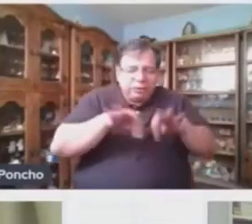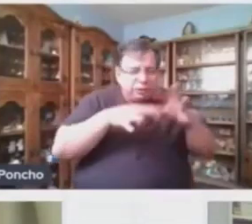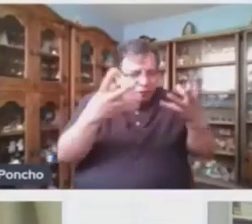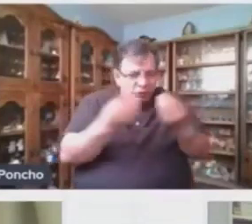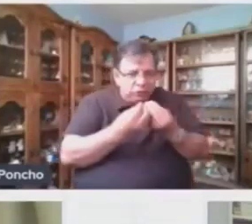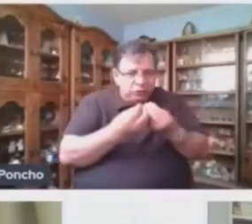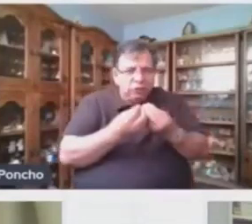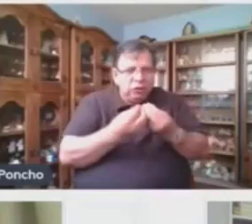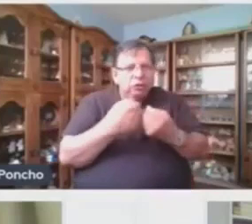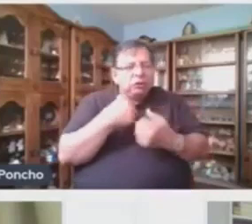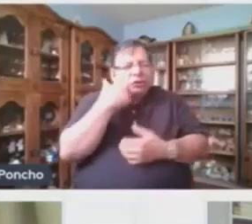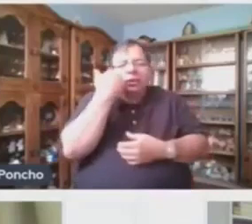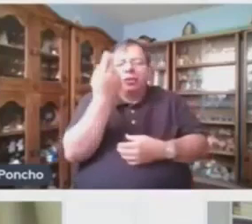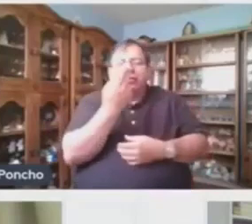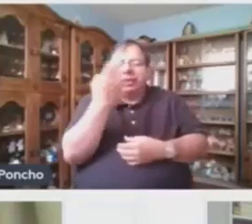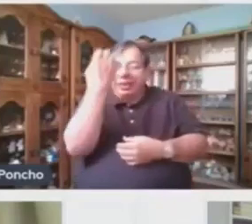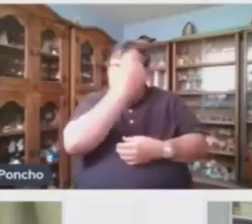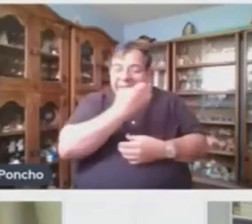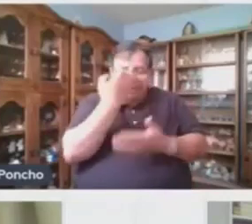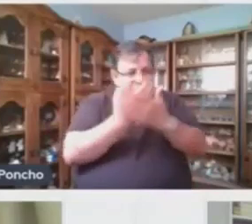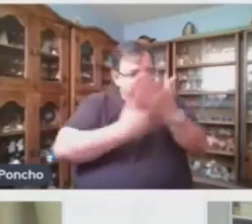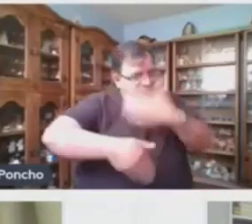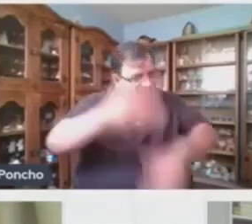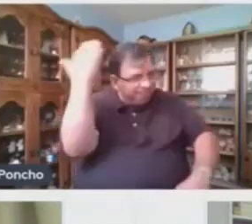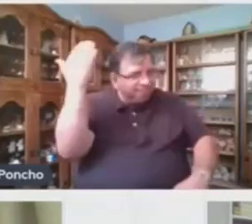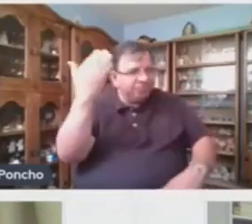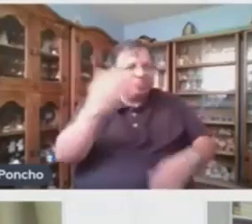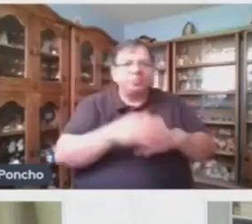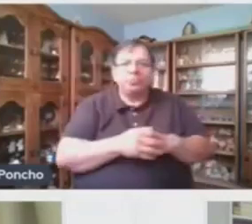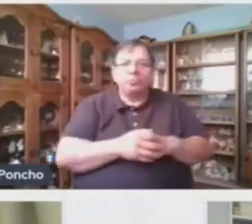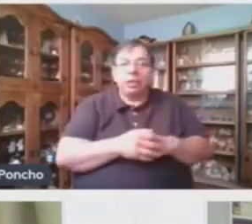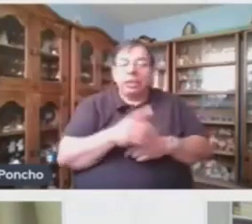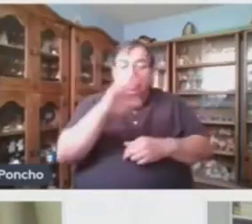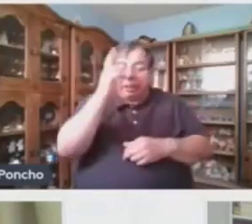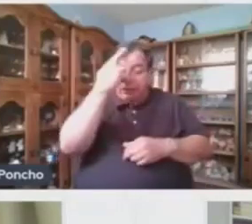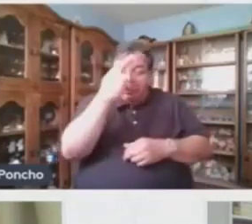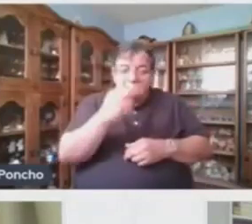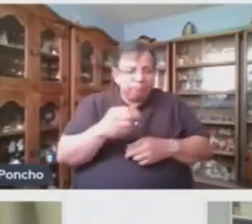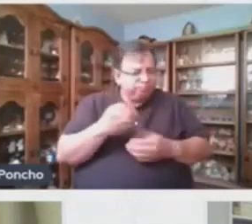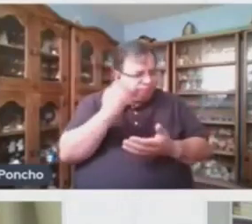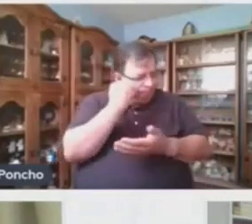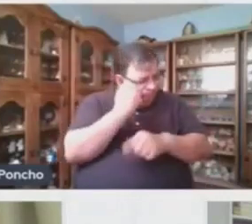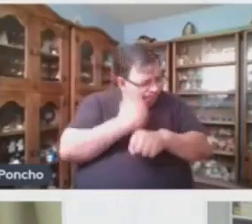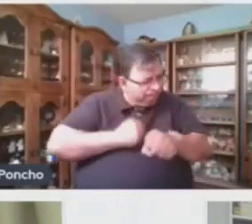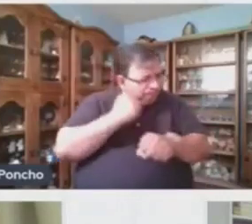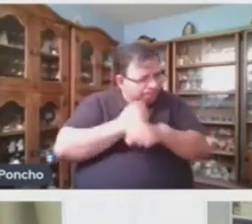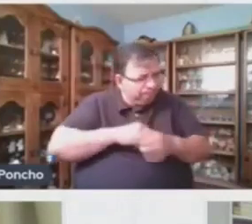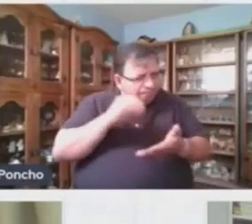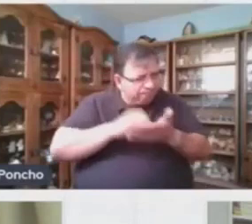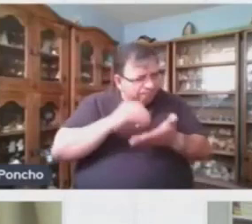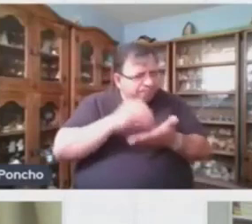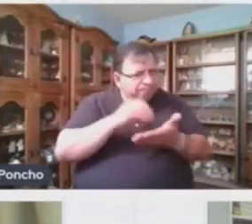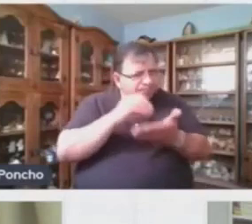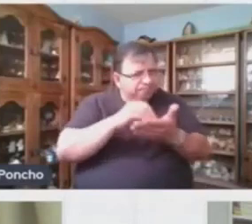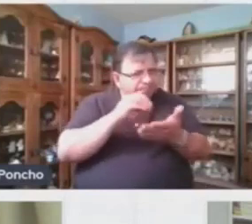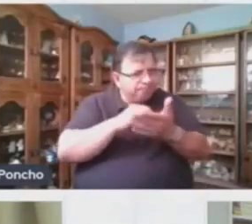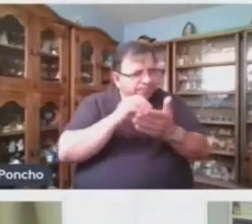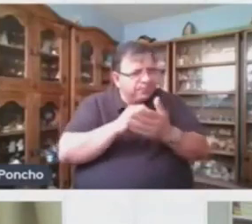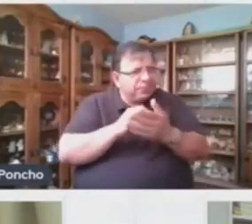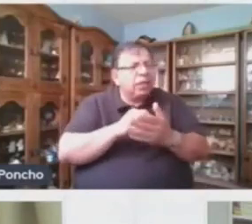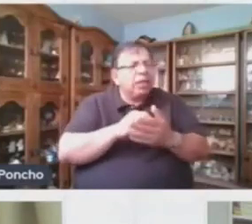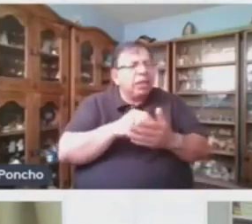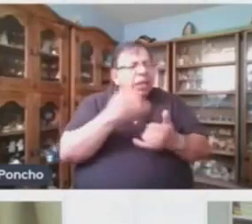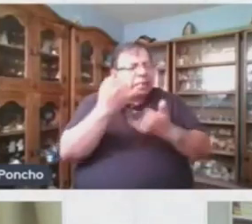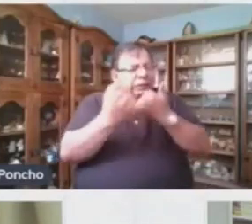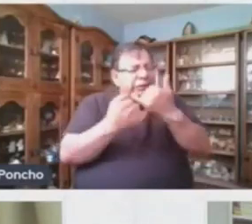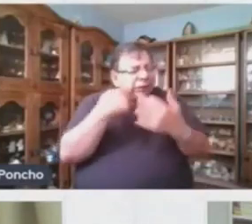Muchísimo Éxito En Su Examen Y Recuerden Con Constancia Y Tenacidad Se Obtiene Todo Lo Que Se